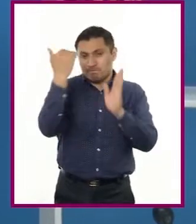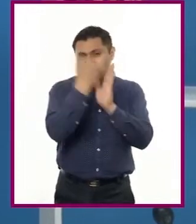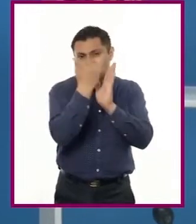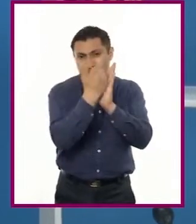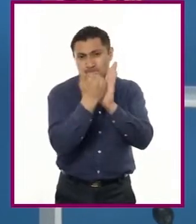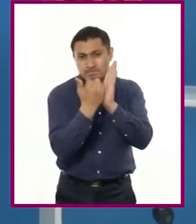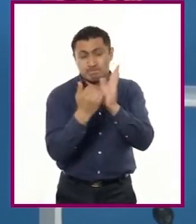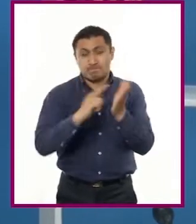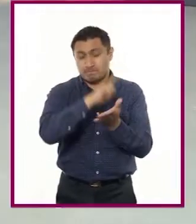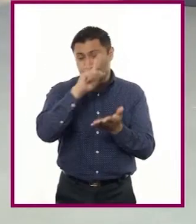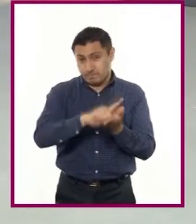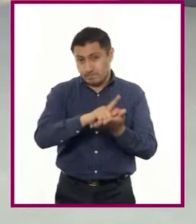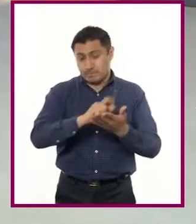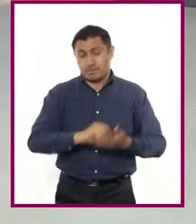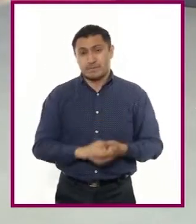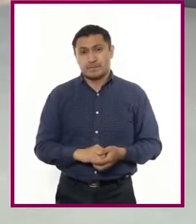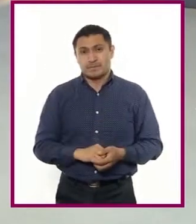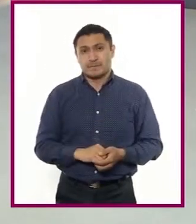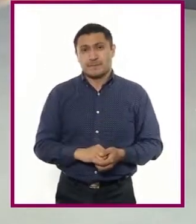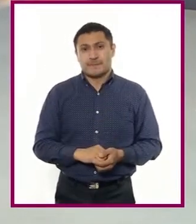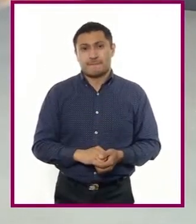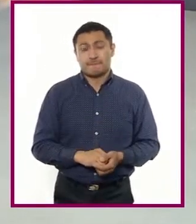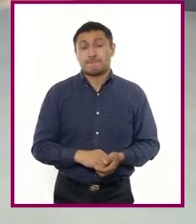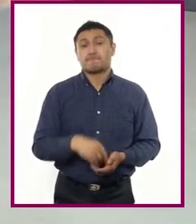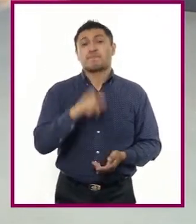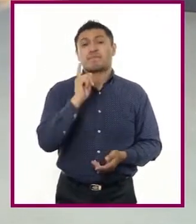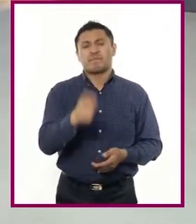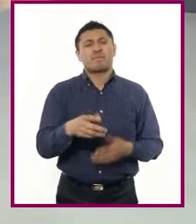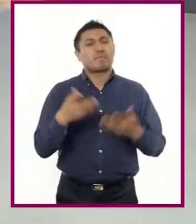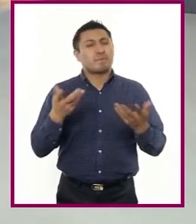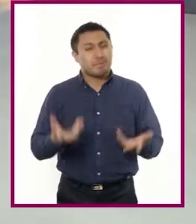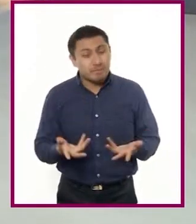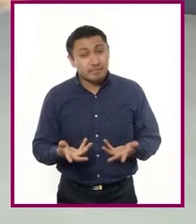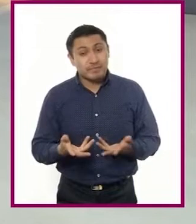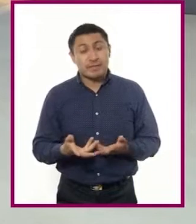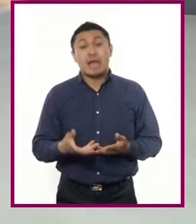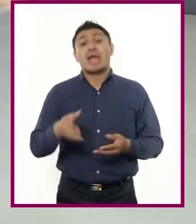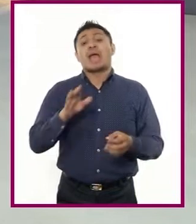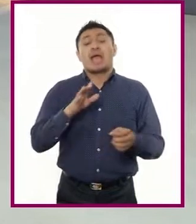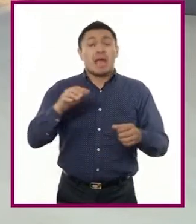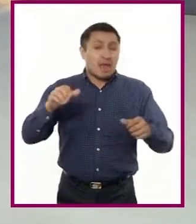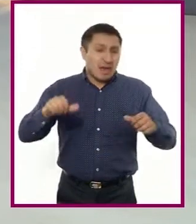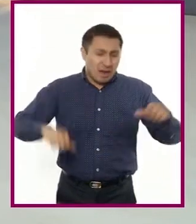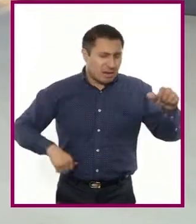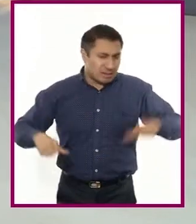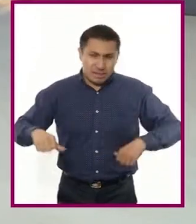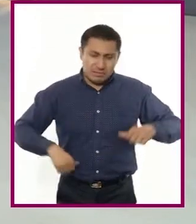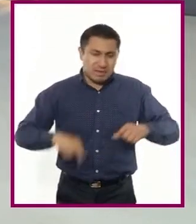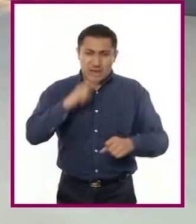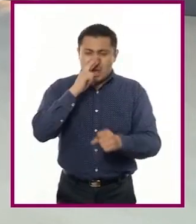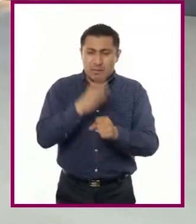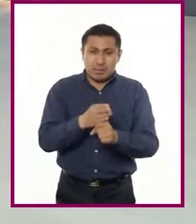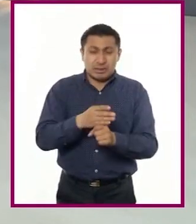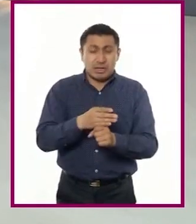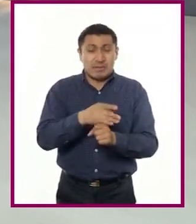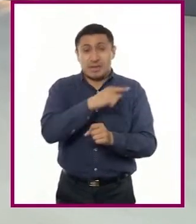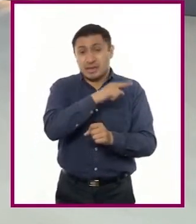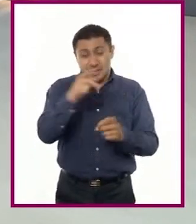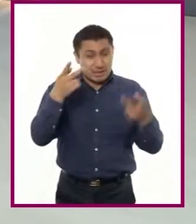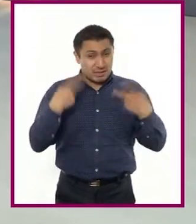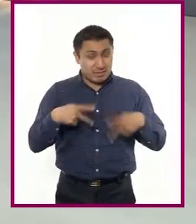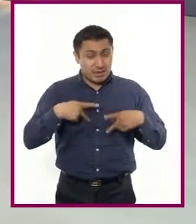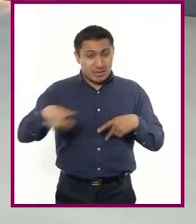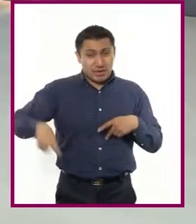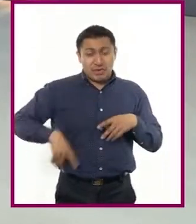lo reglamentado. B. es, las atribuciones de las y los servidores públicos son las